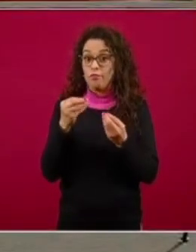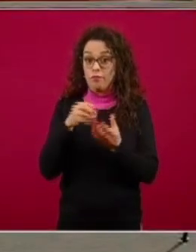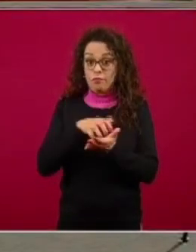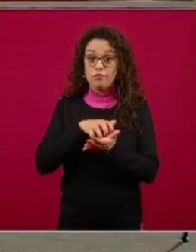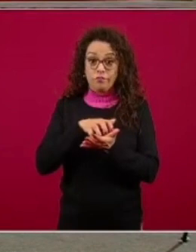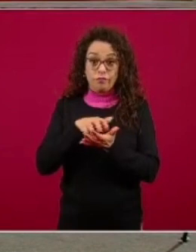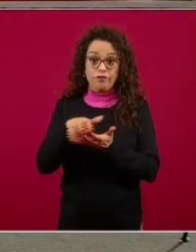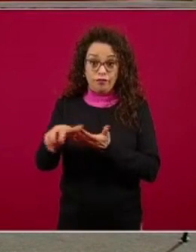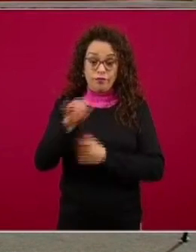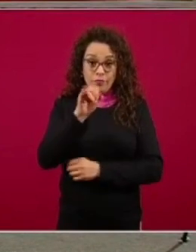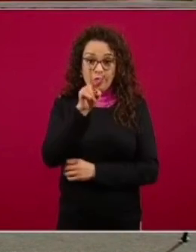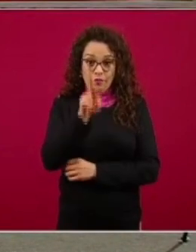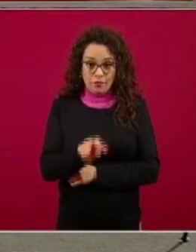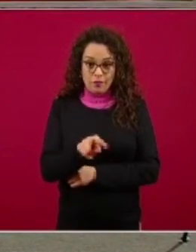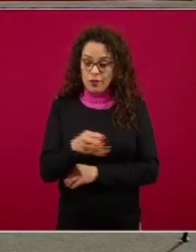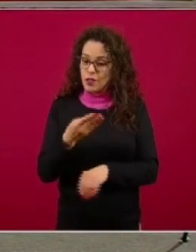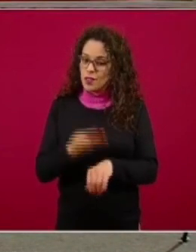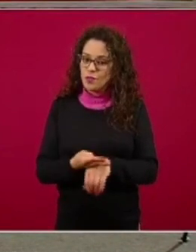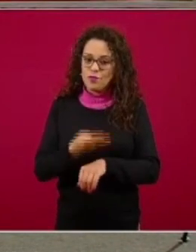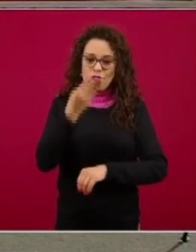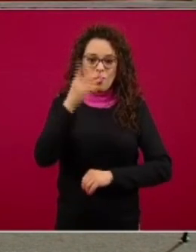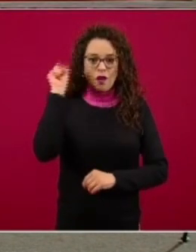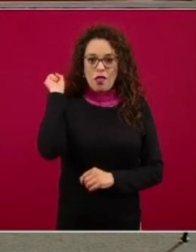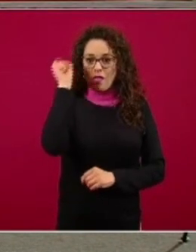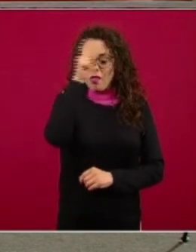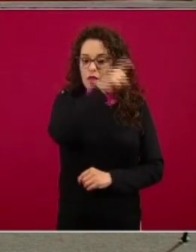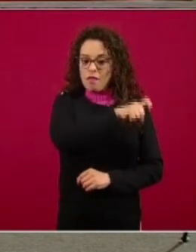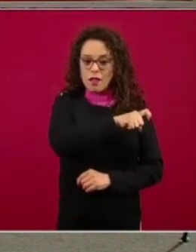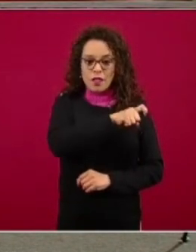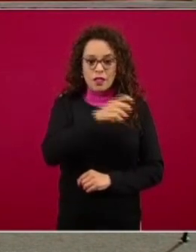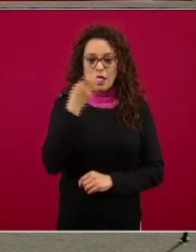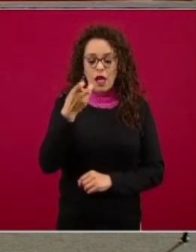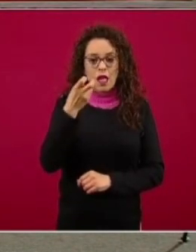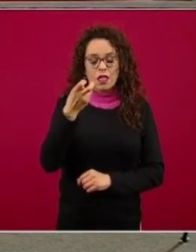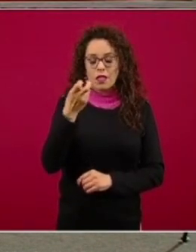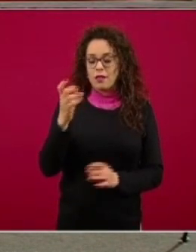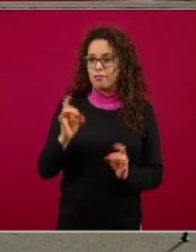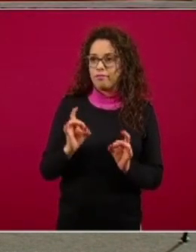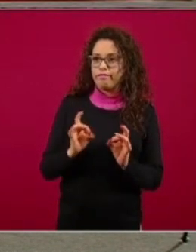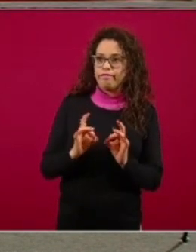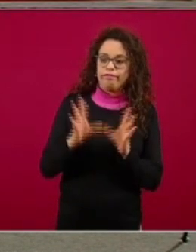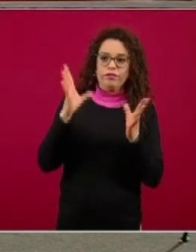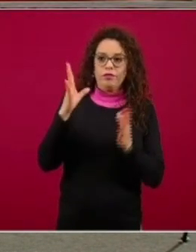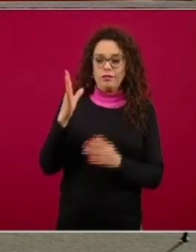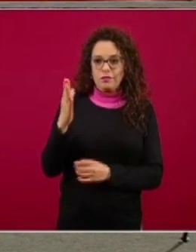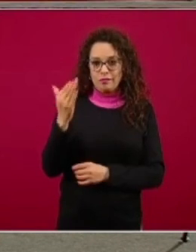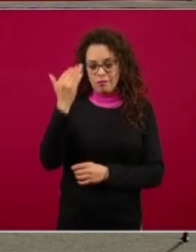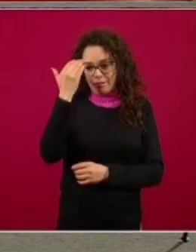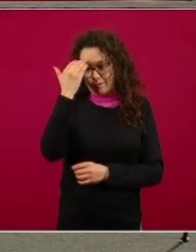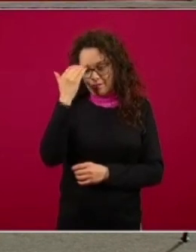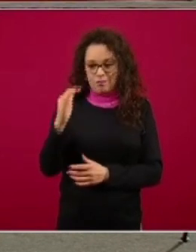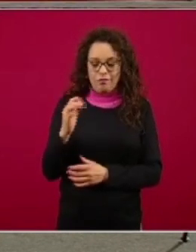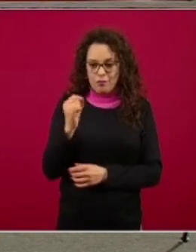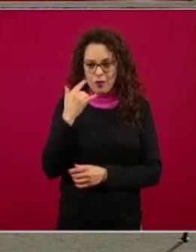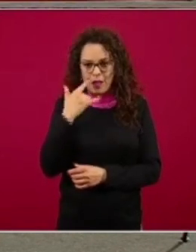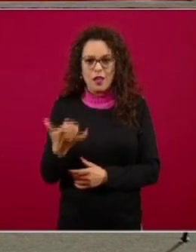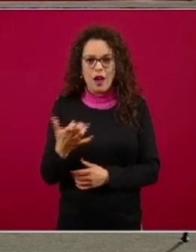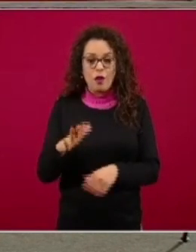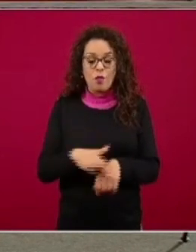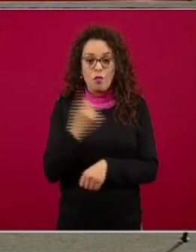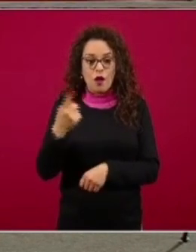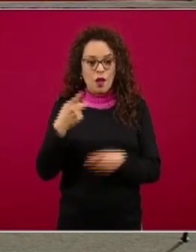bueno, una experiencia complicada para el personal de salud porque hemos estado trabajando con pacientes sumamente graves,